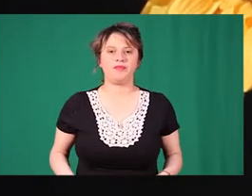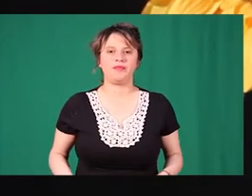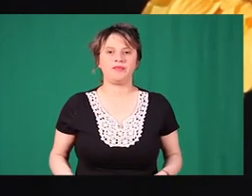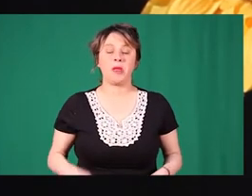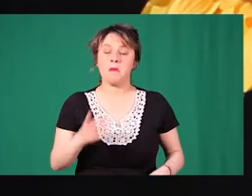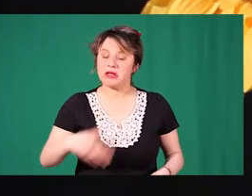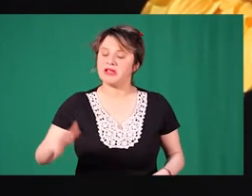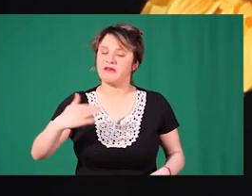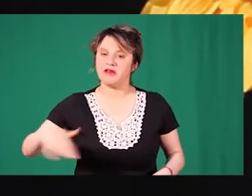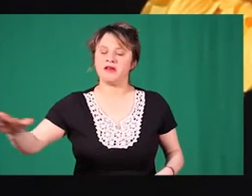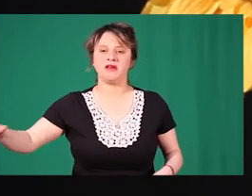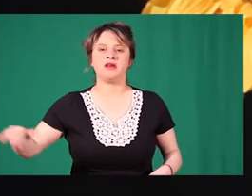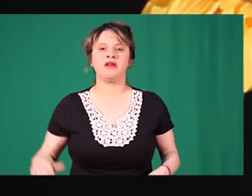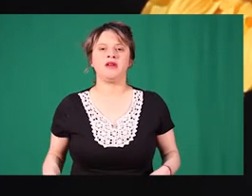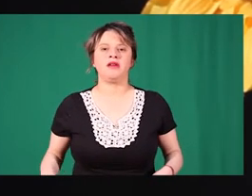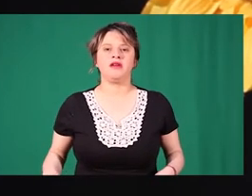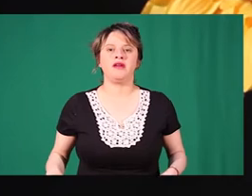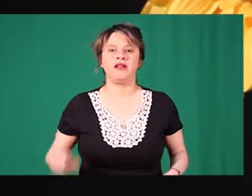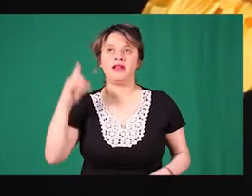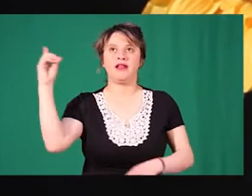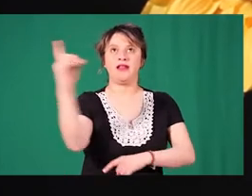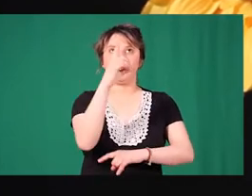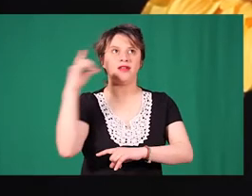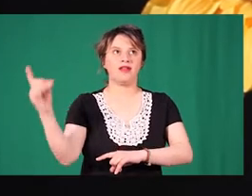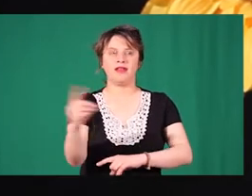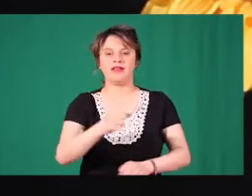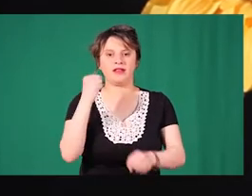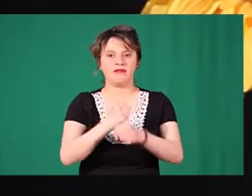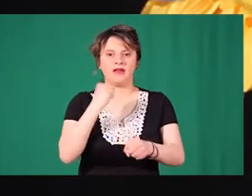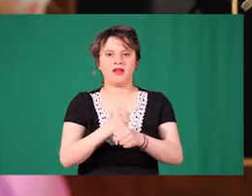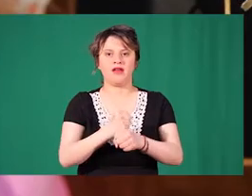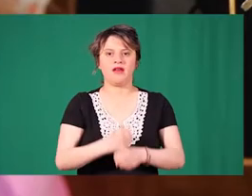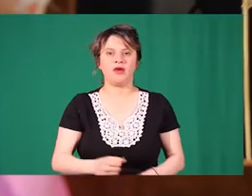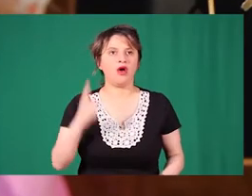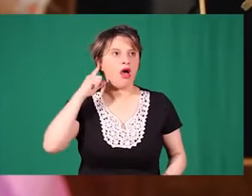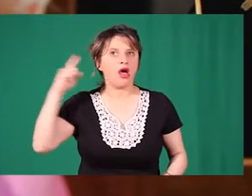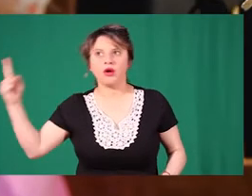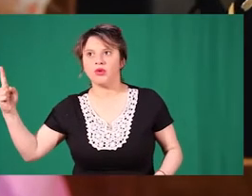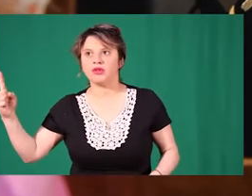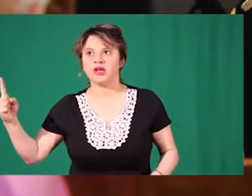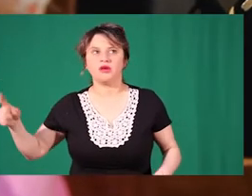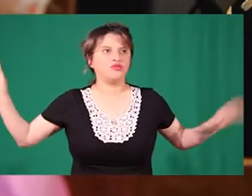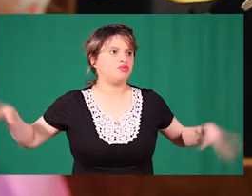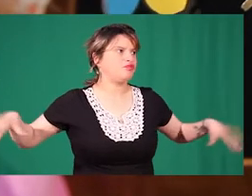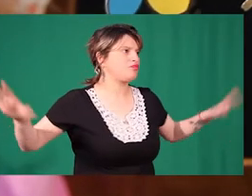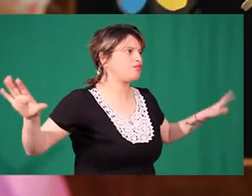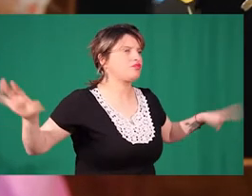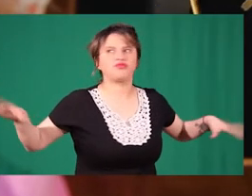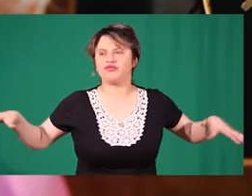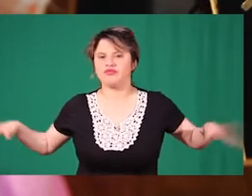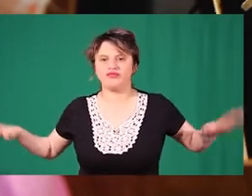Mientras pasaba el tiempo La abejita seguía en sus labores Cuando, de repente Siente un zumbido que la hace voltear